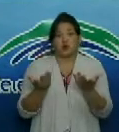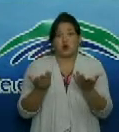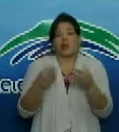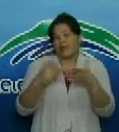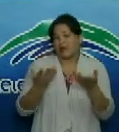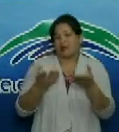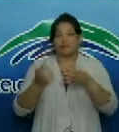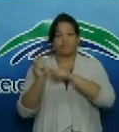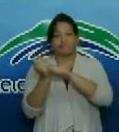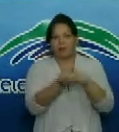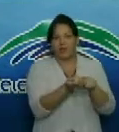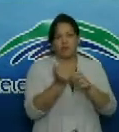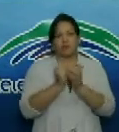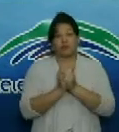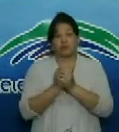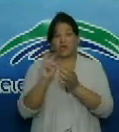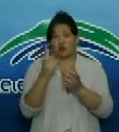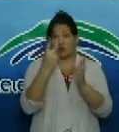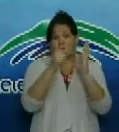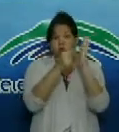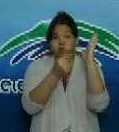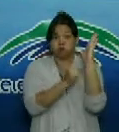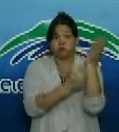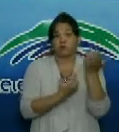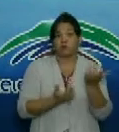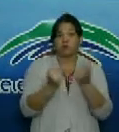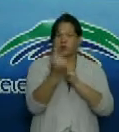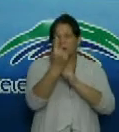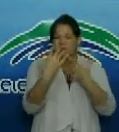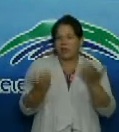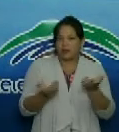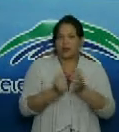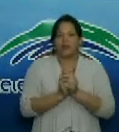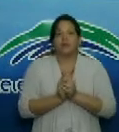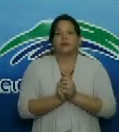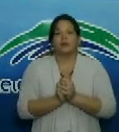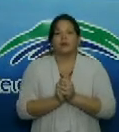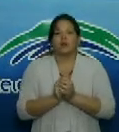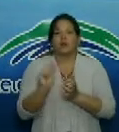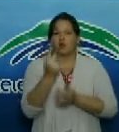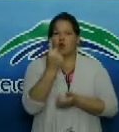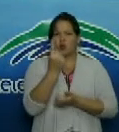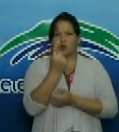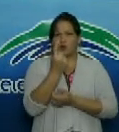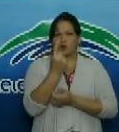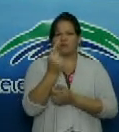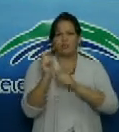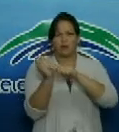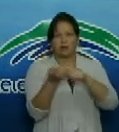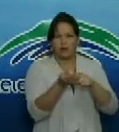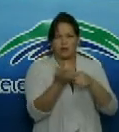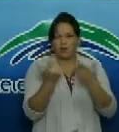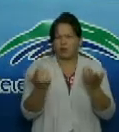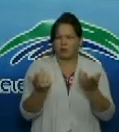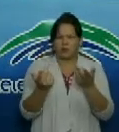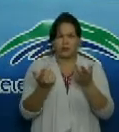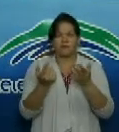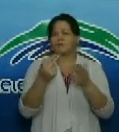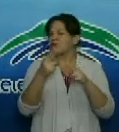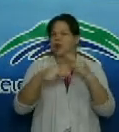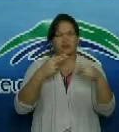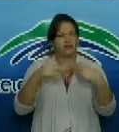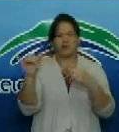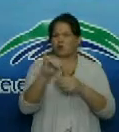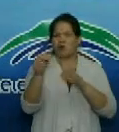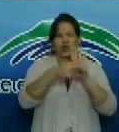y me llaman dos aspectos grandemente la atención el primero tiene que ver con que el béisbol va a ser una asignatura más